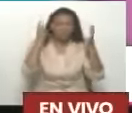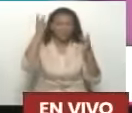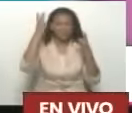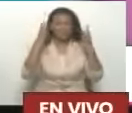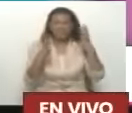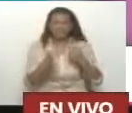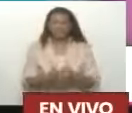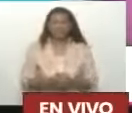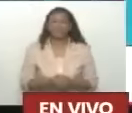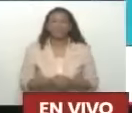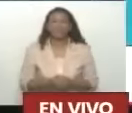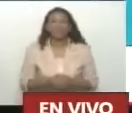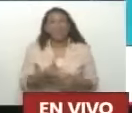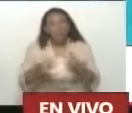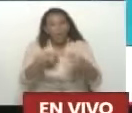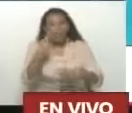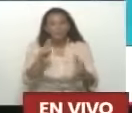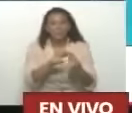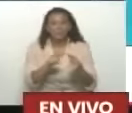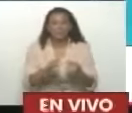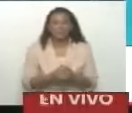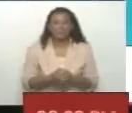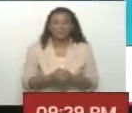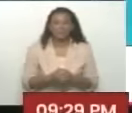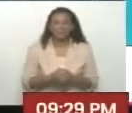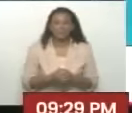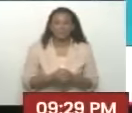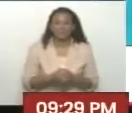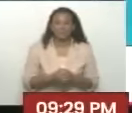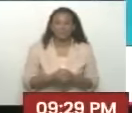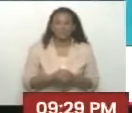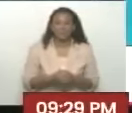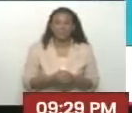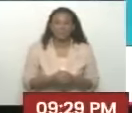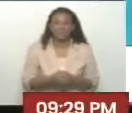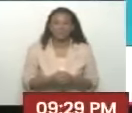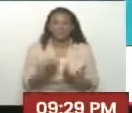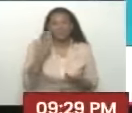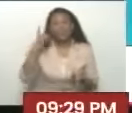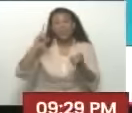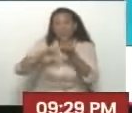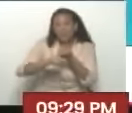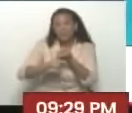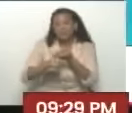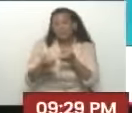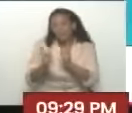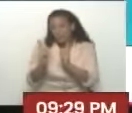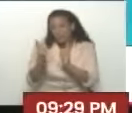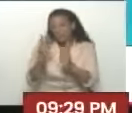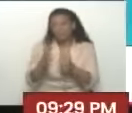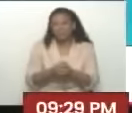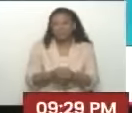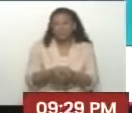Nos vemos. Mira, primera combatiente de Carabobo. Qué bueno.